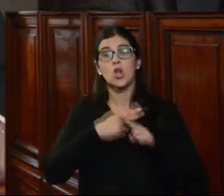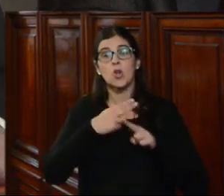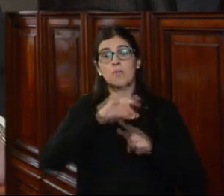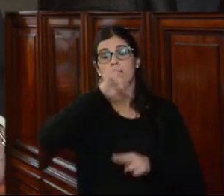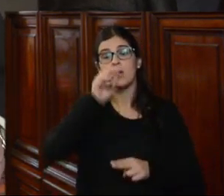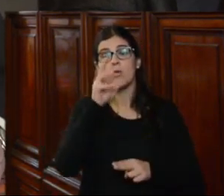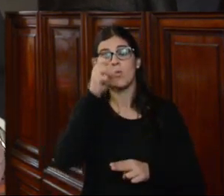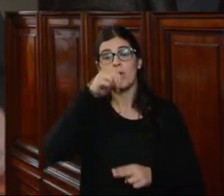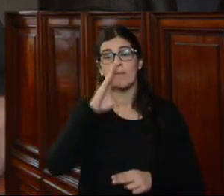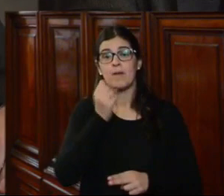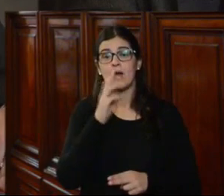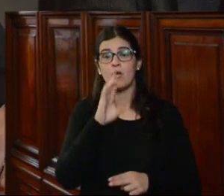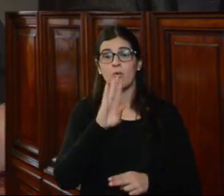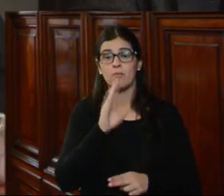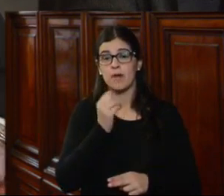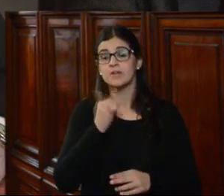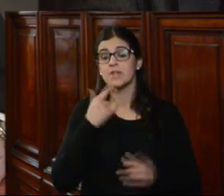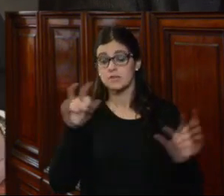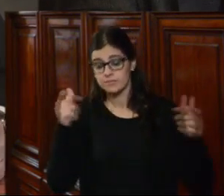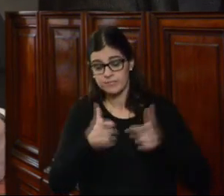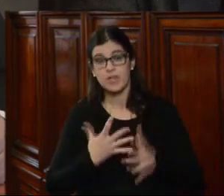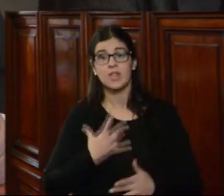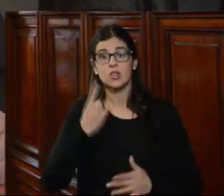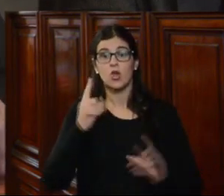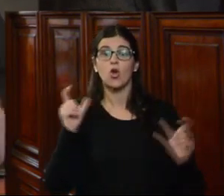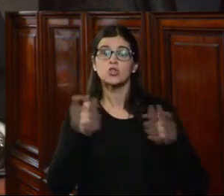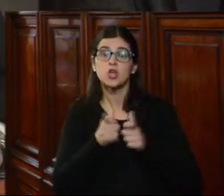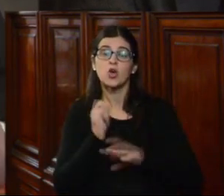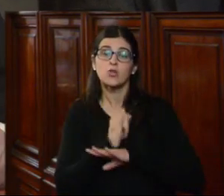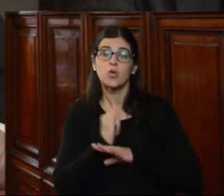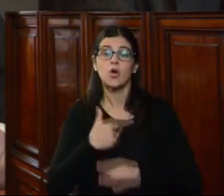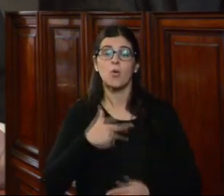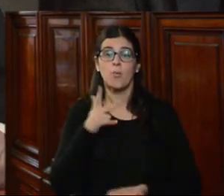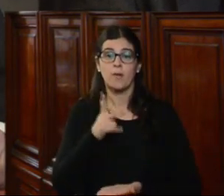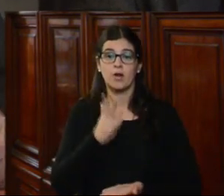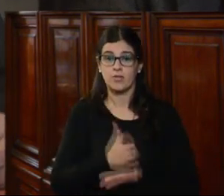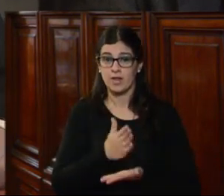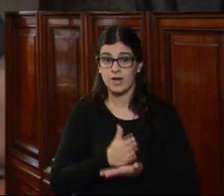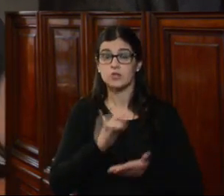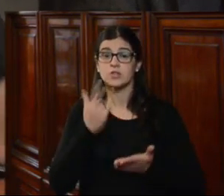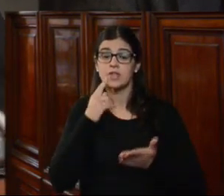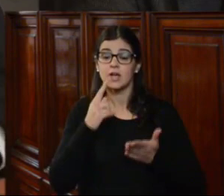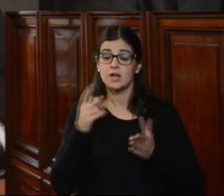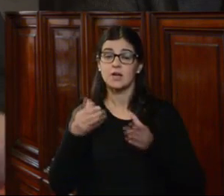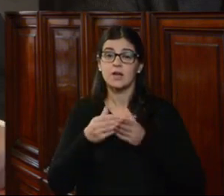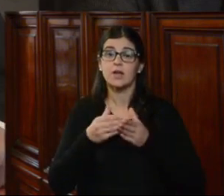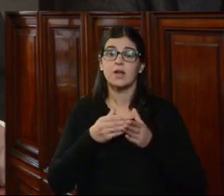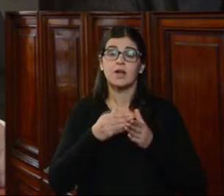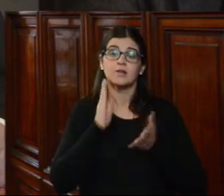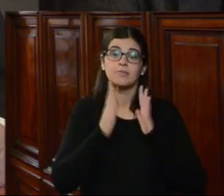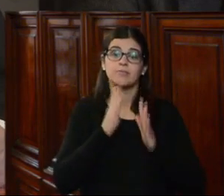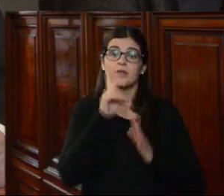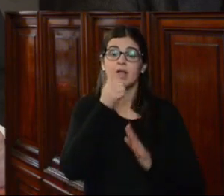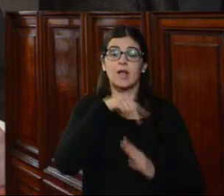Juan Faropa, soy uno de los integrantes del directorio del Consejo de la Institución Nacional de Derechos Humanos. Me acompañan los doctores Neil Gelander